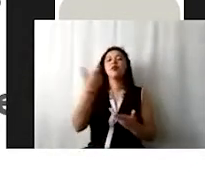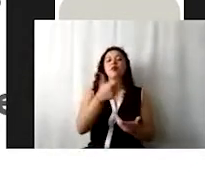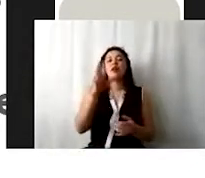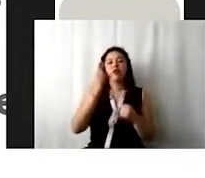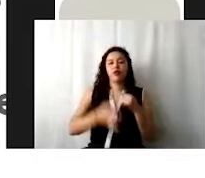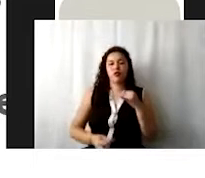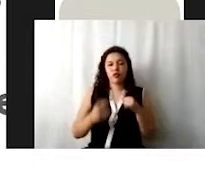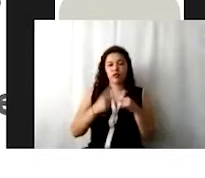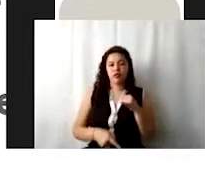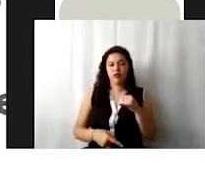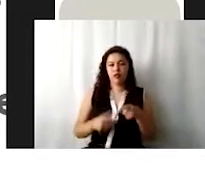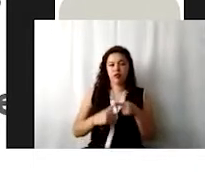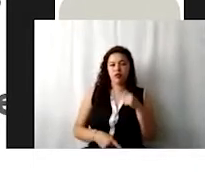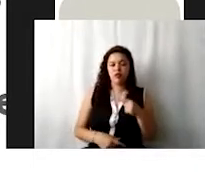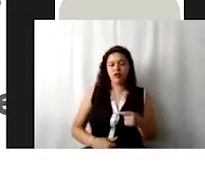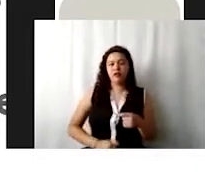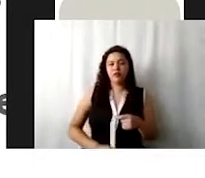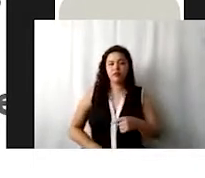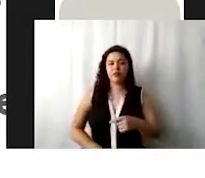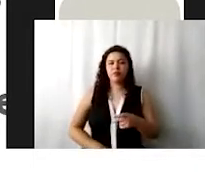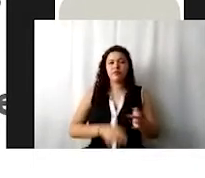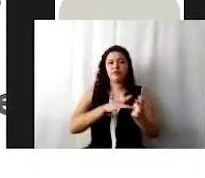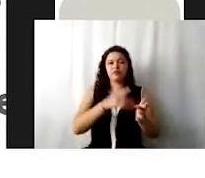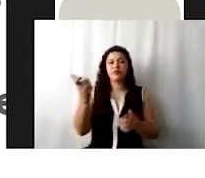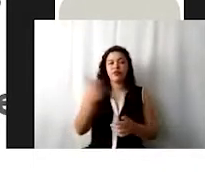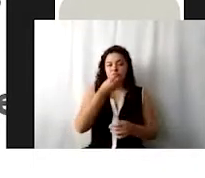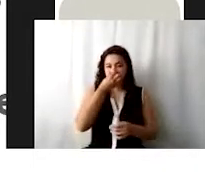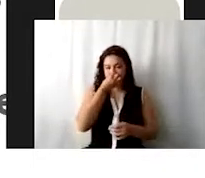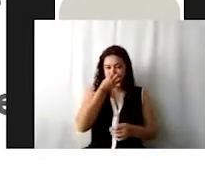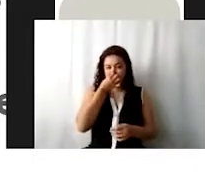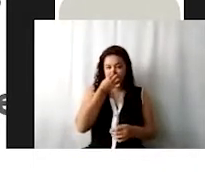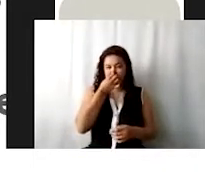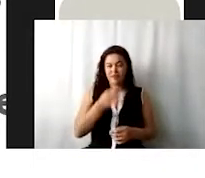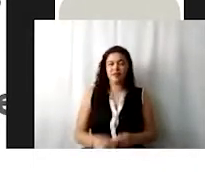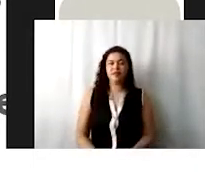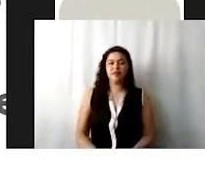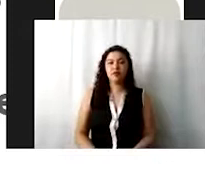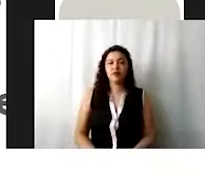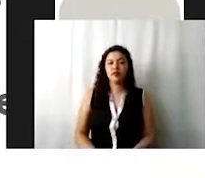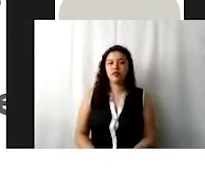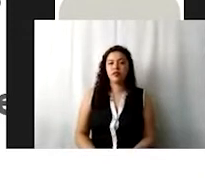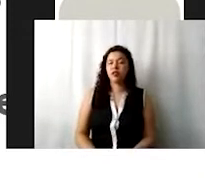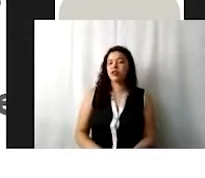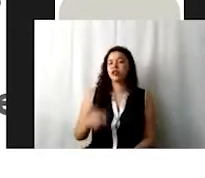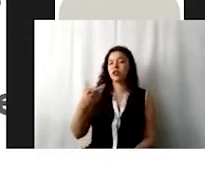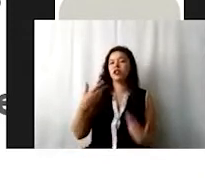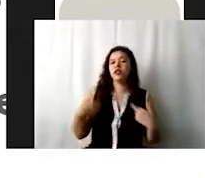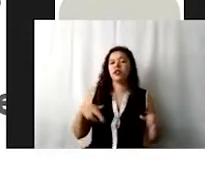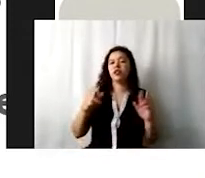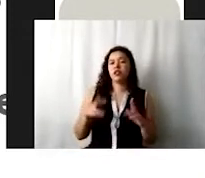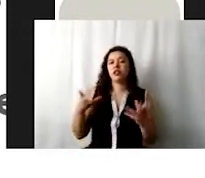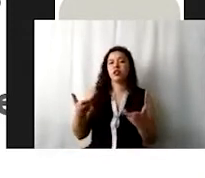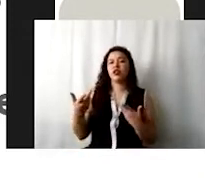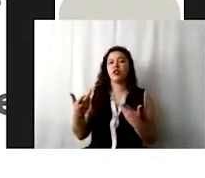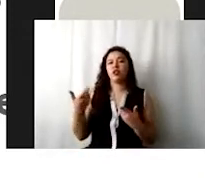por la prestación de servicios como apoyos económicos, toda vez que las mismas no representan erogaciones o desembolsos de